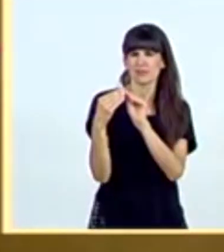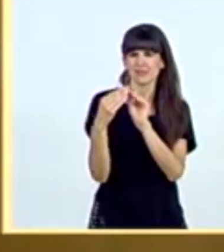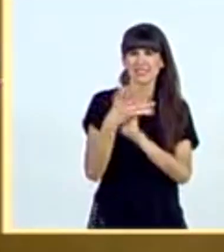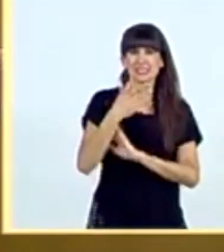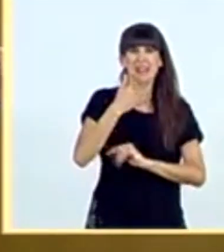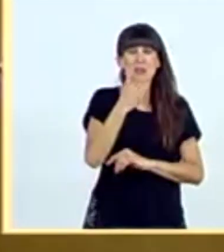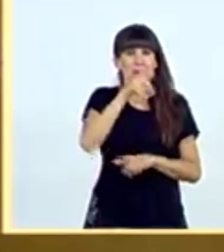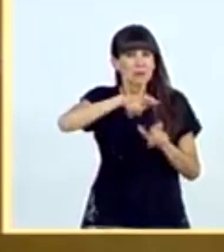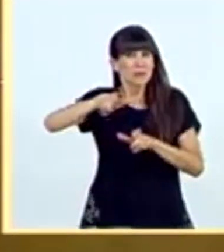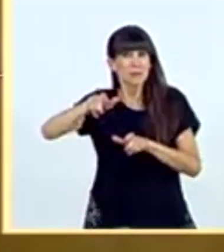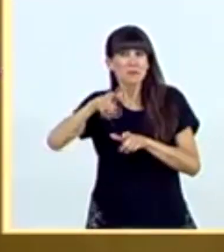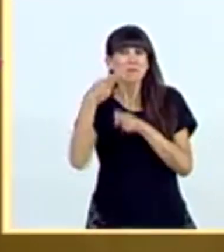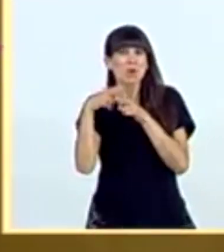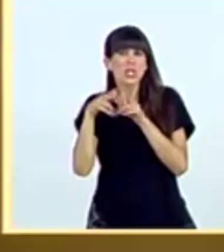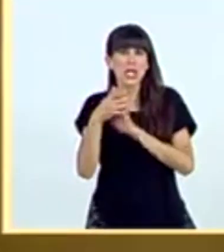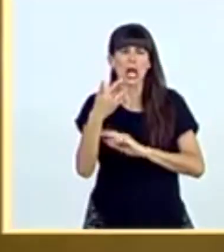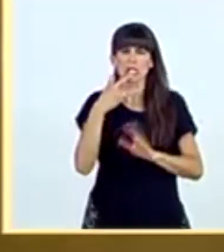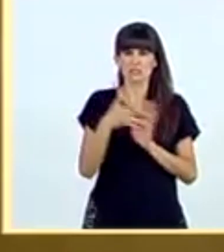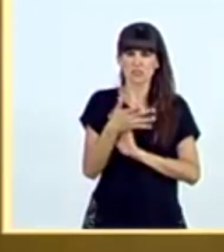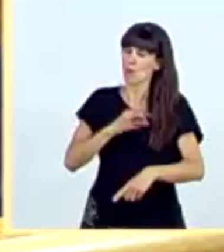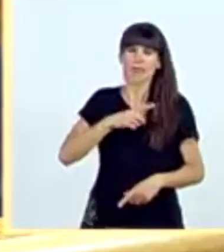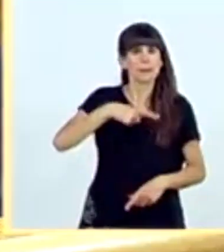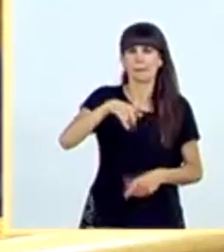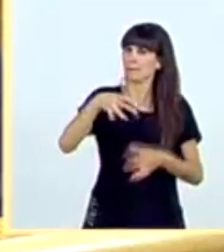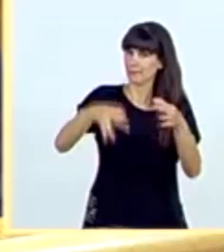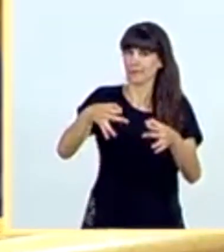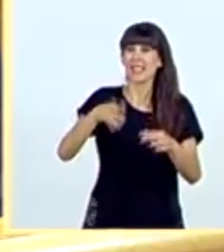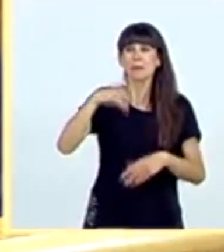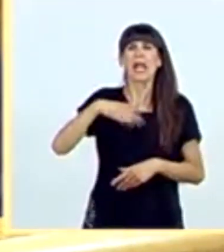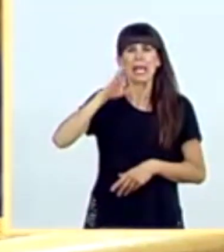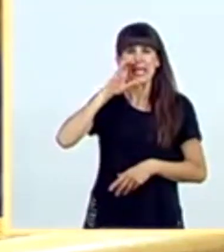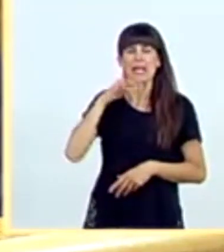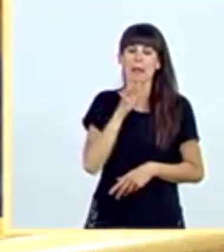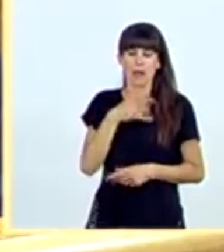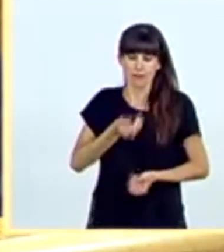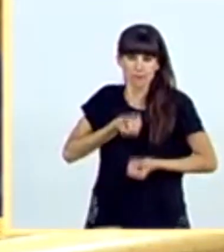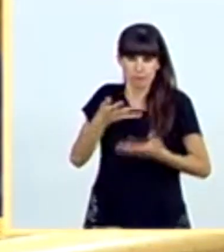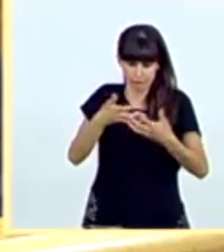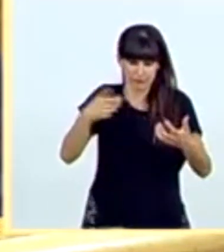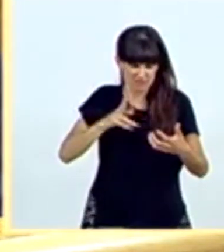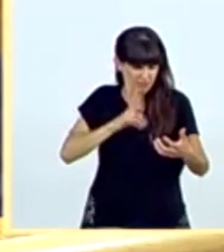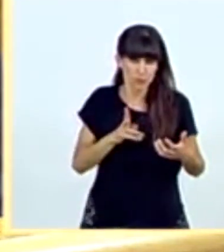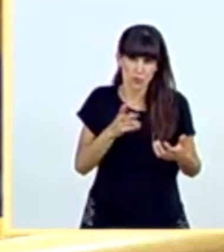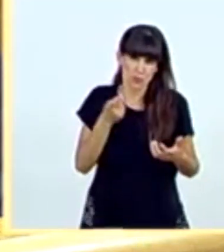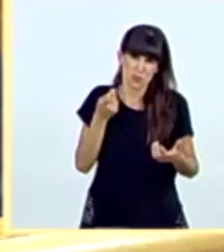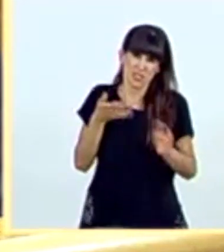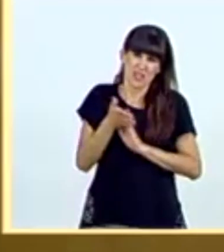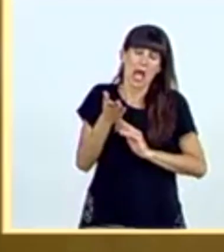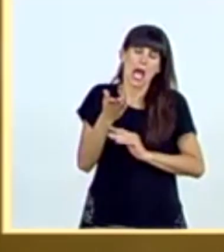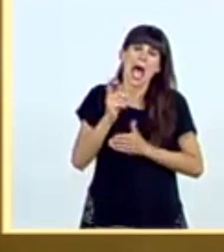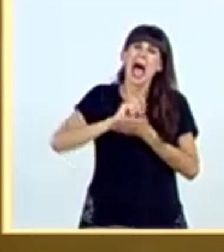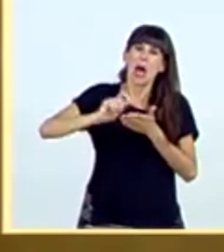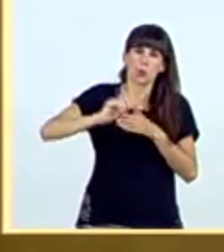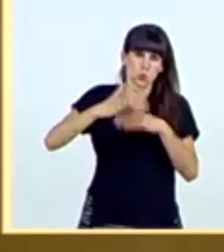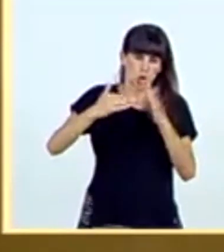políticas hay en este país que reciban tantos insultos como yo. Le voy a leer una cita, yo no tengo que mirar el nombre del autor para leérsela.